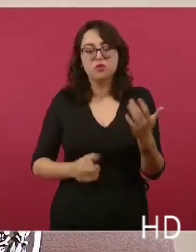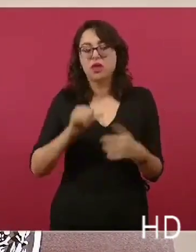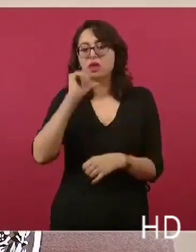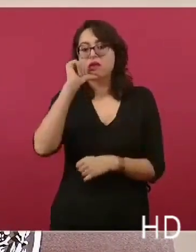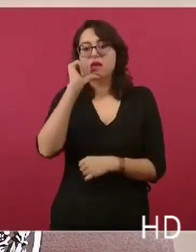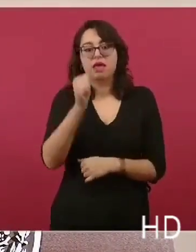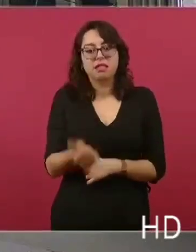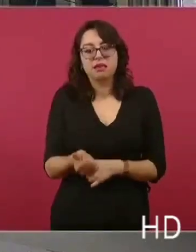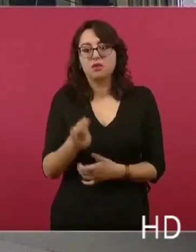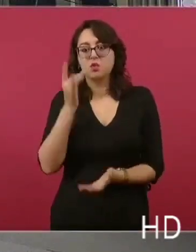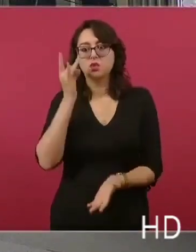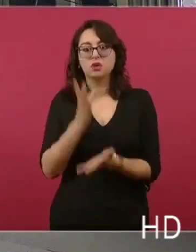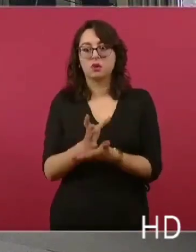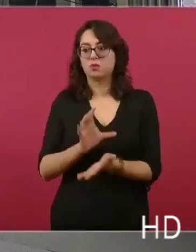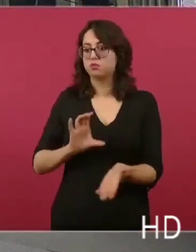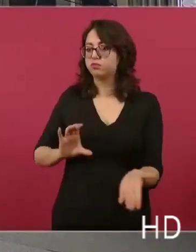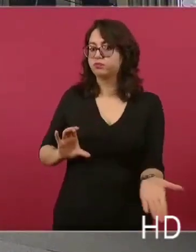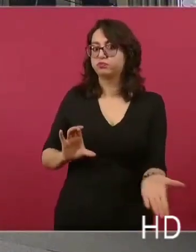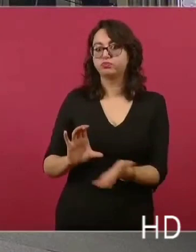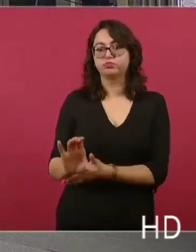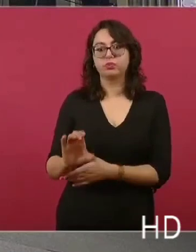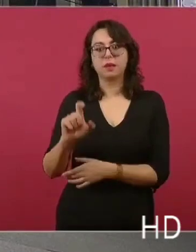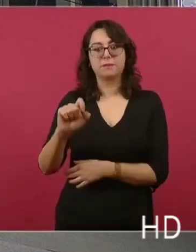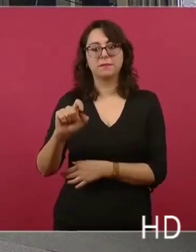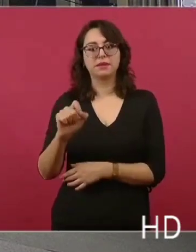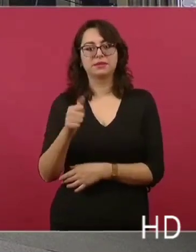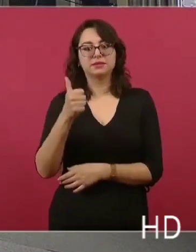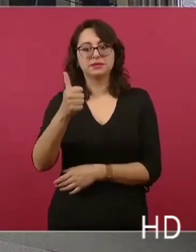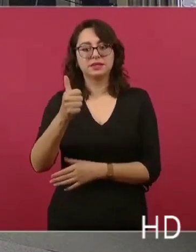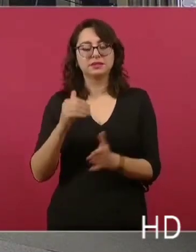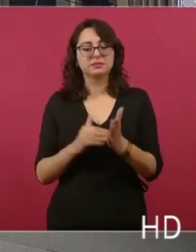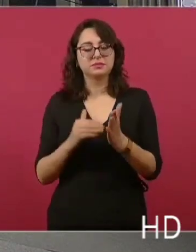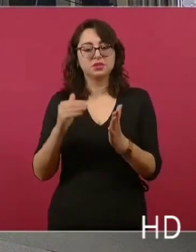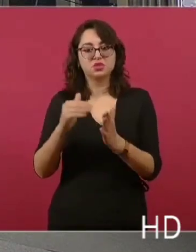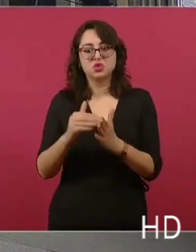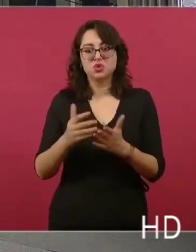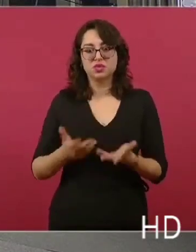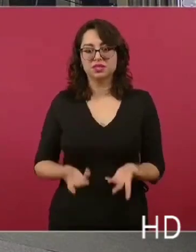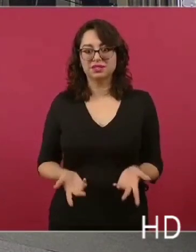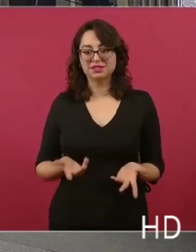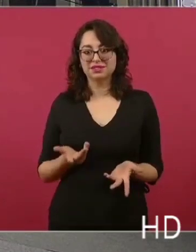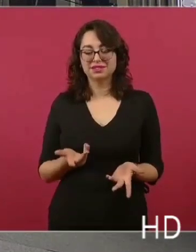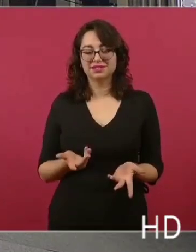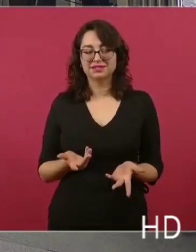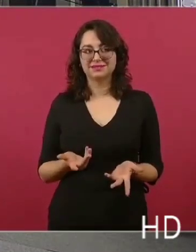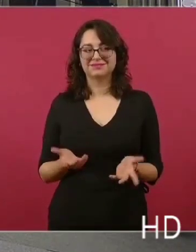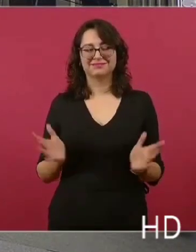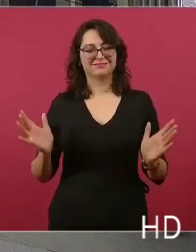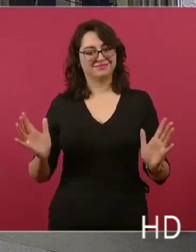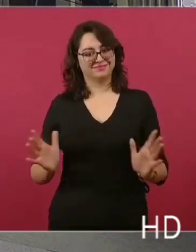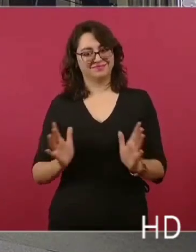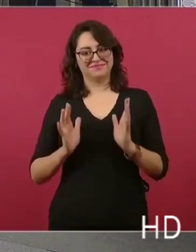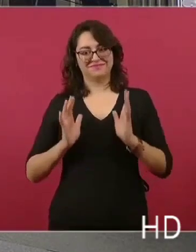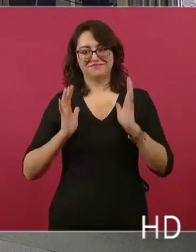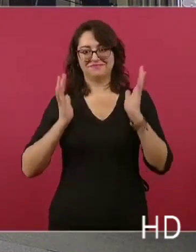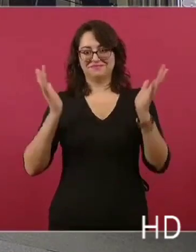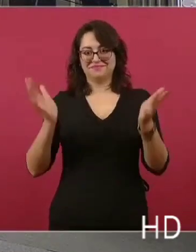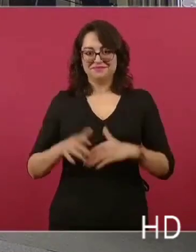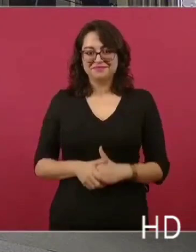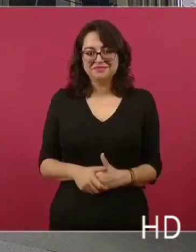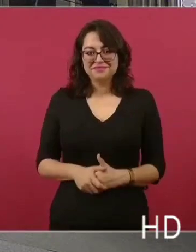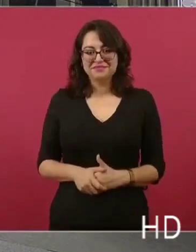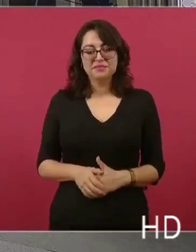y recibir dinero. Eso lo hacían en muchísimos casos. Así es como